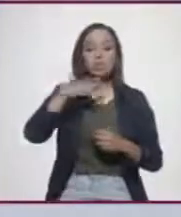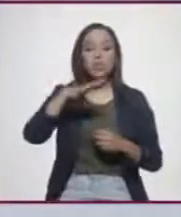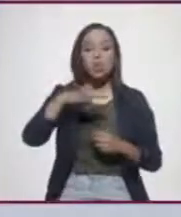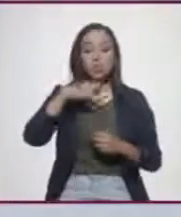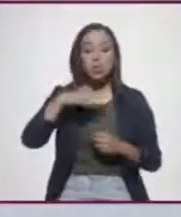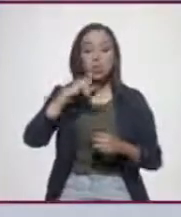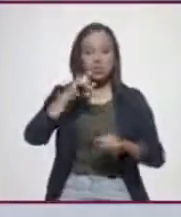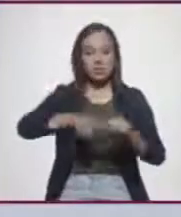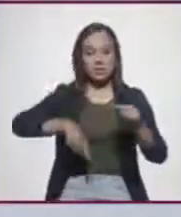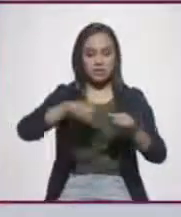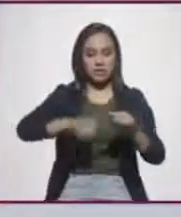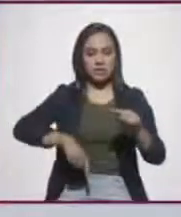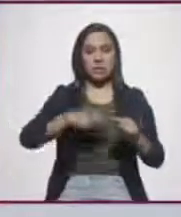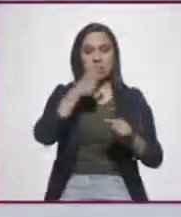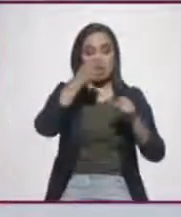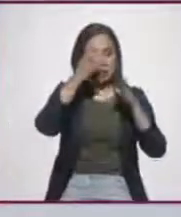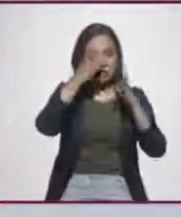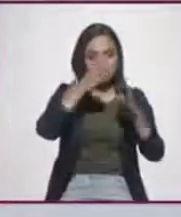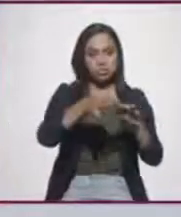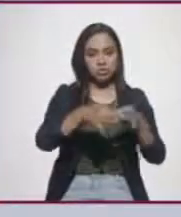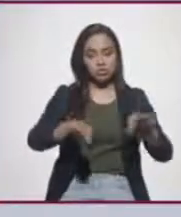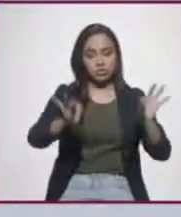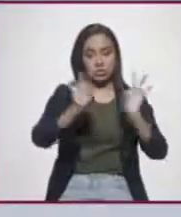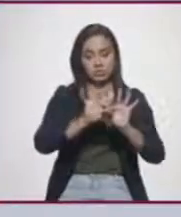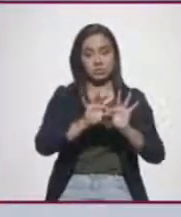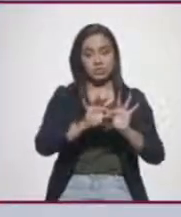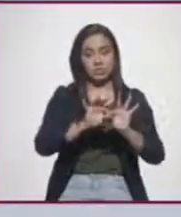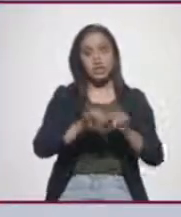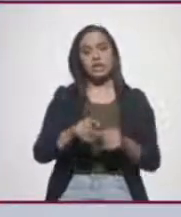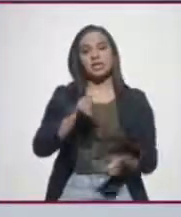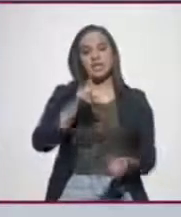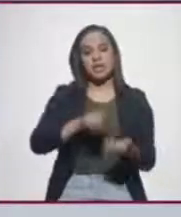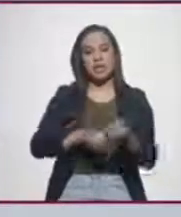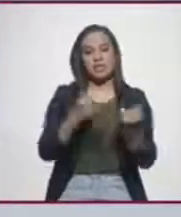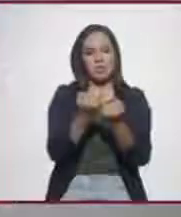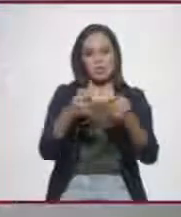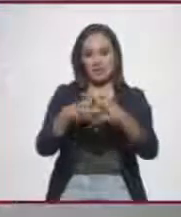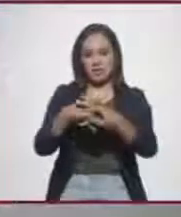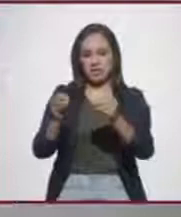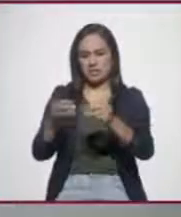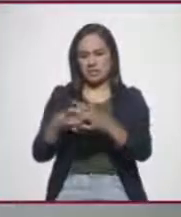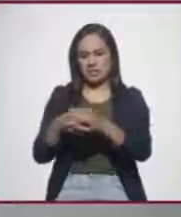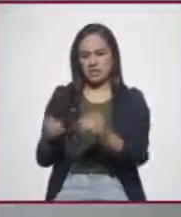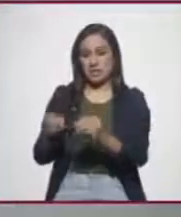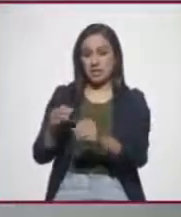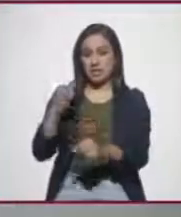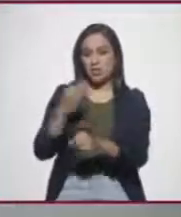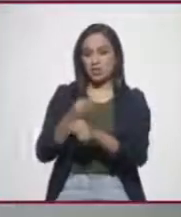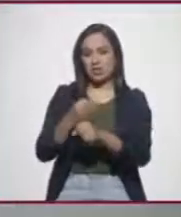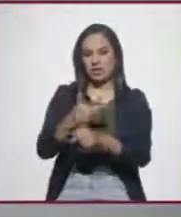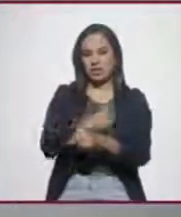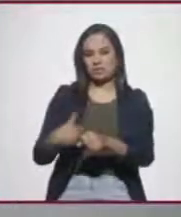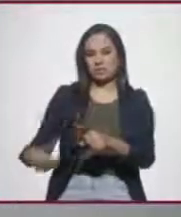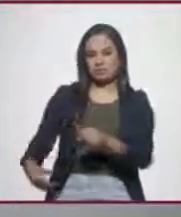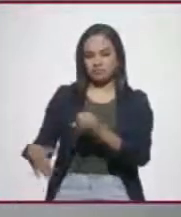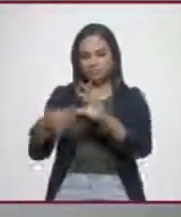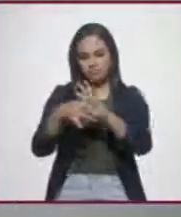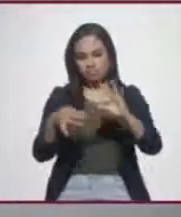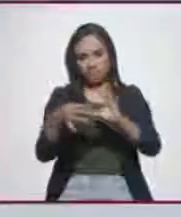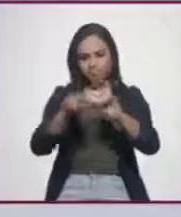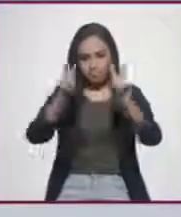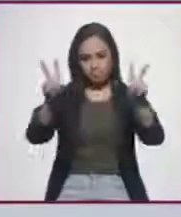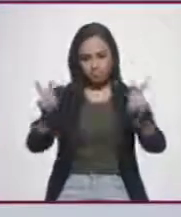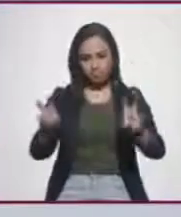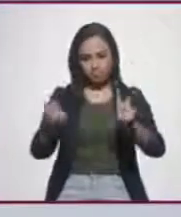uno de sus ejes fundamentales, y también está ahí el tema de los desaparecidos que esta semana tocó el presidente de la república, y que